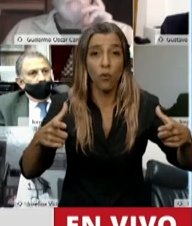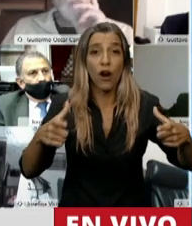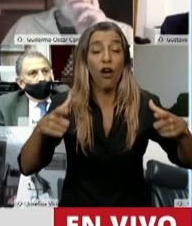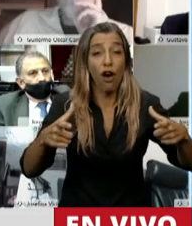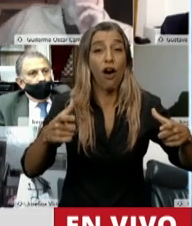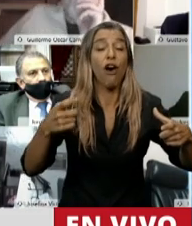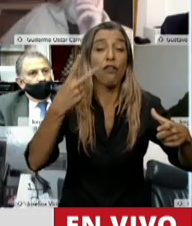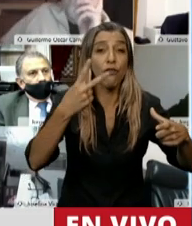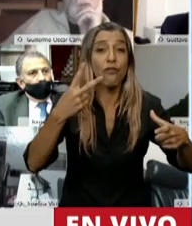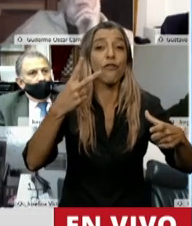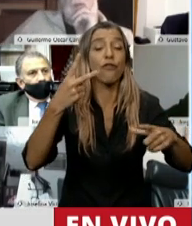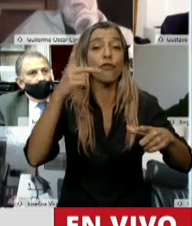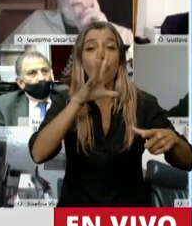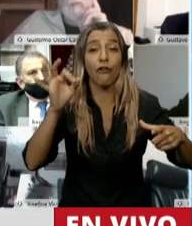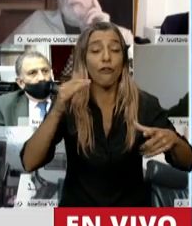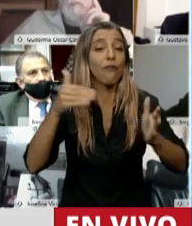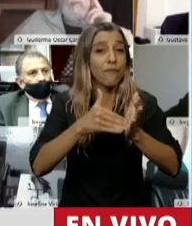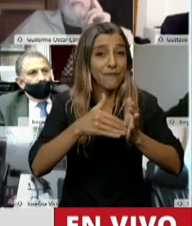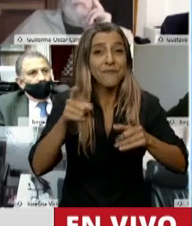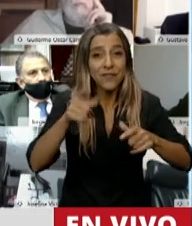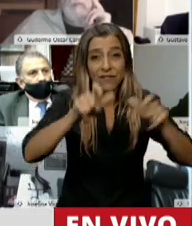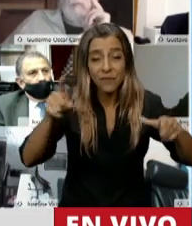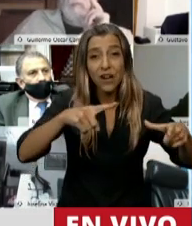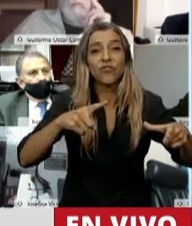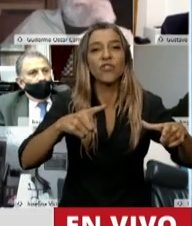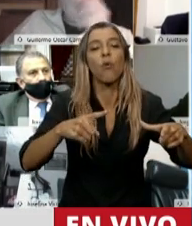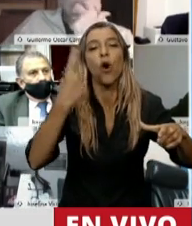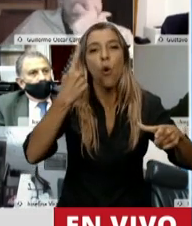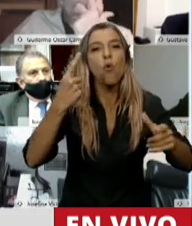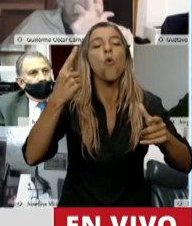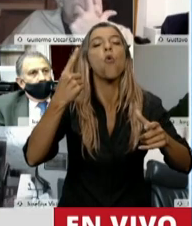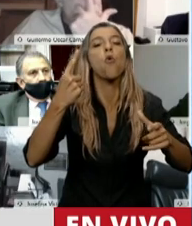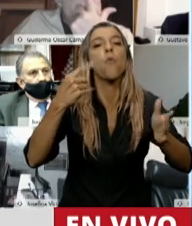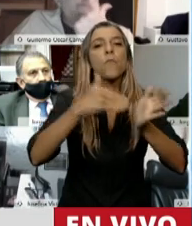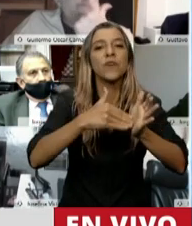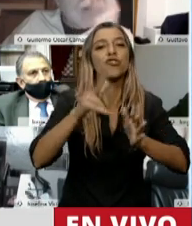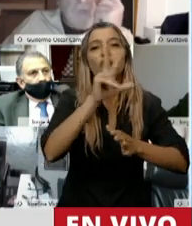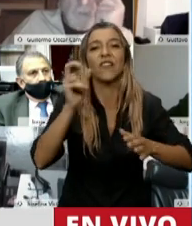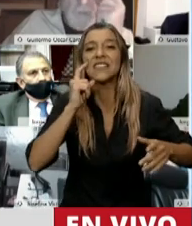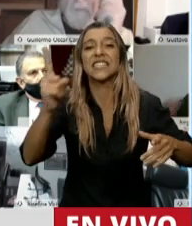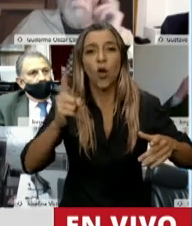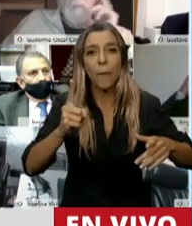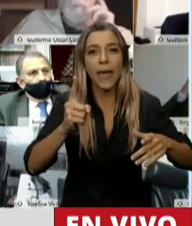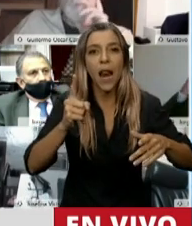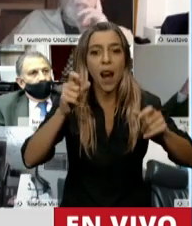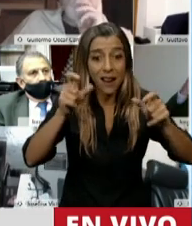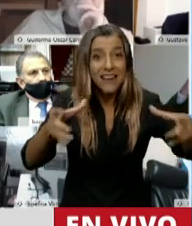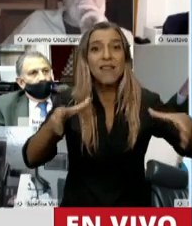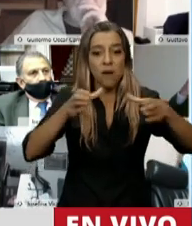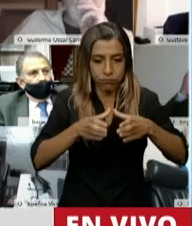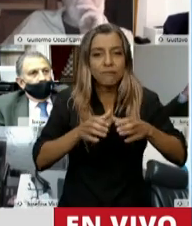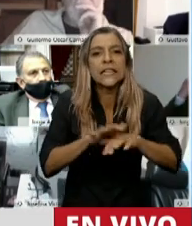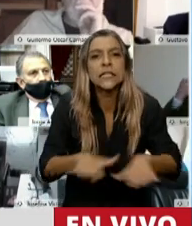.300.000 han sido niños. UNICEF dijo que debió corregir el pronóstico de